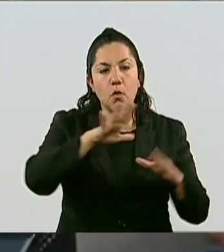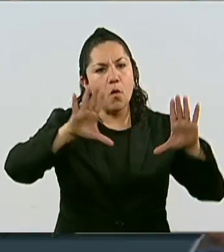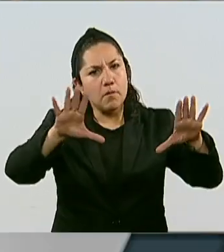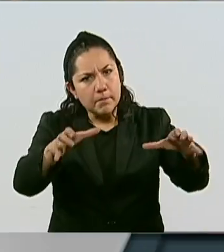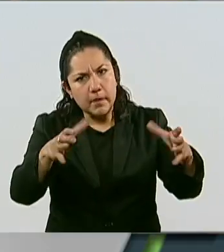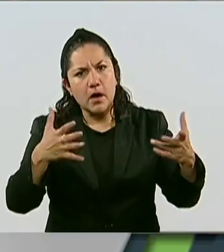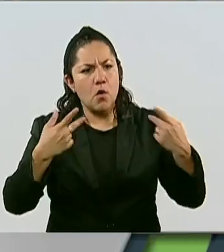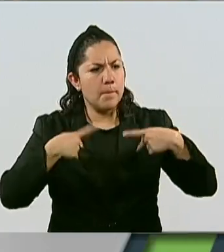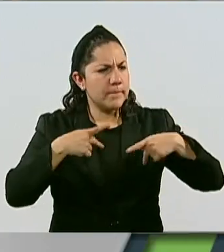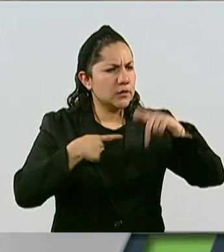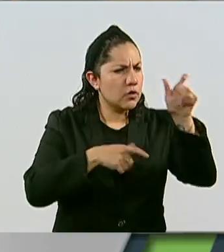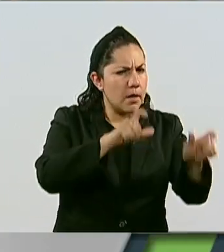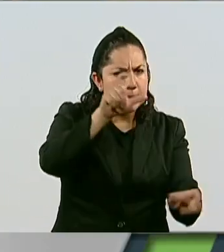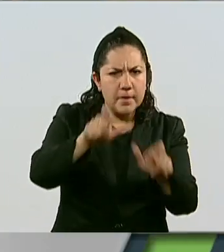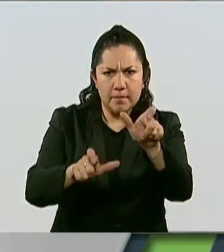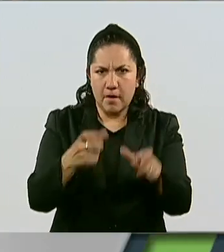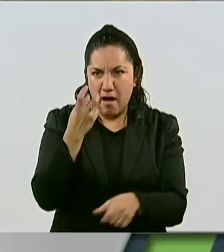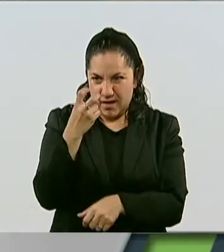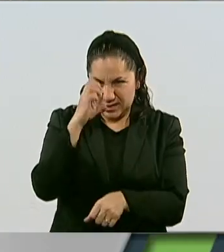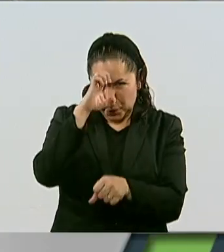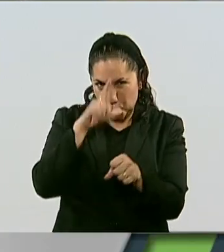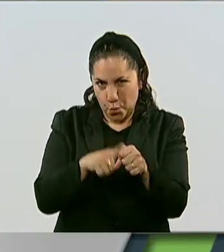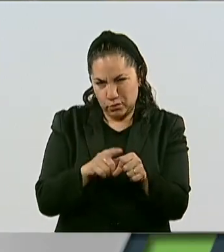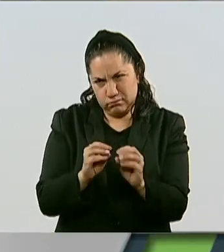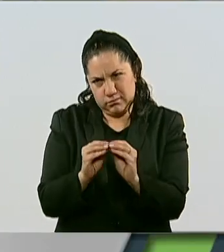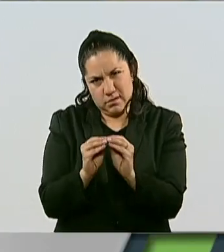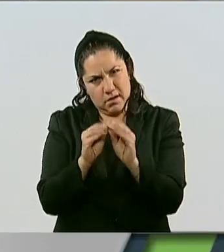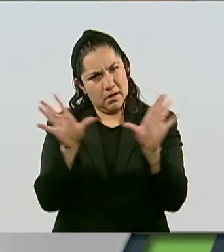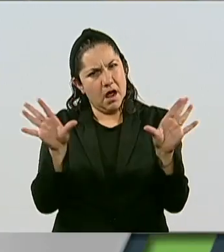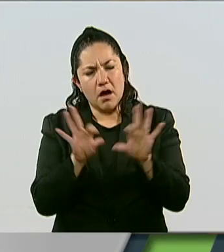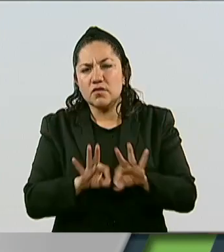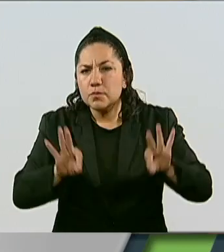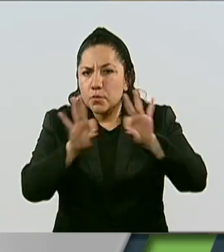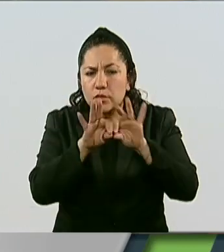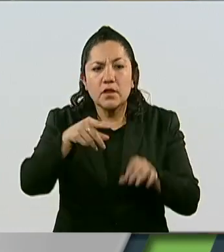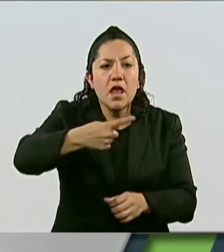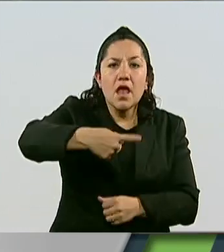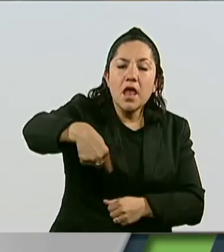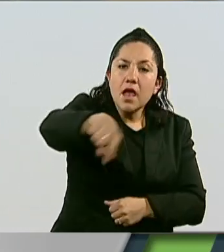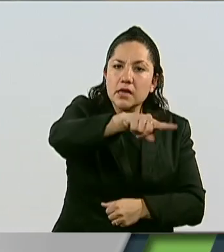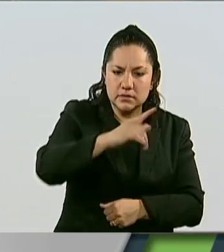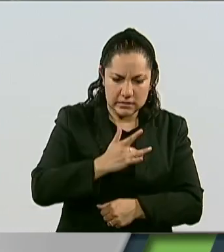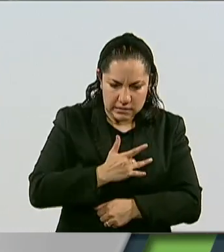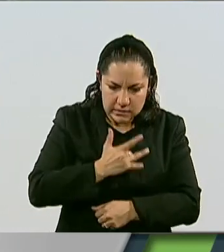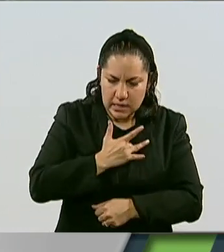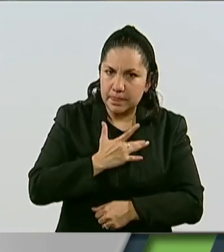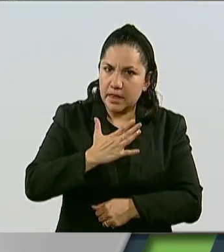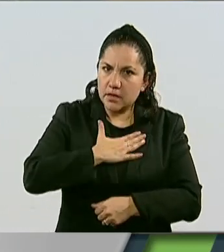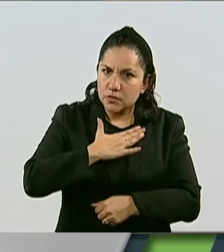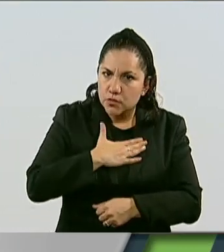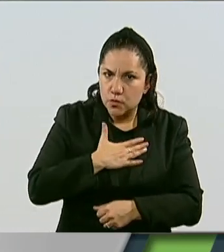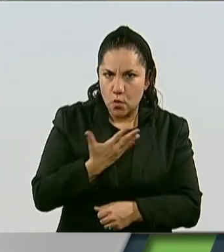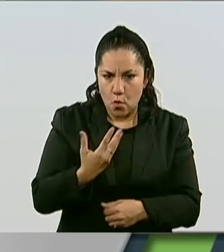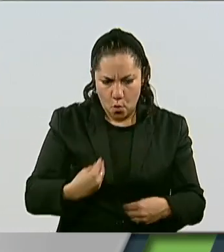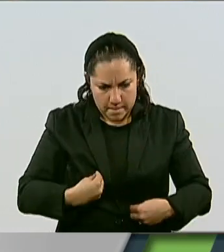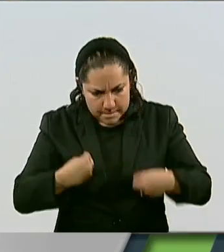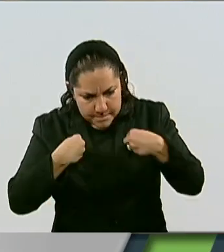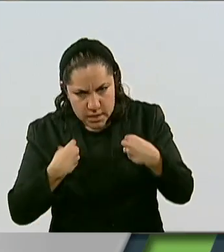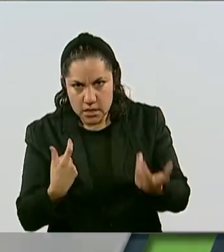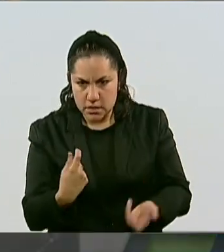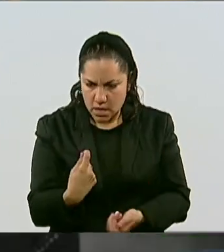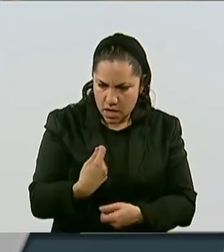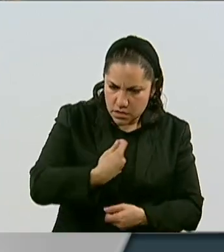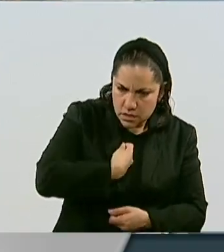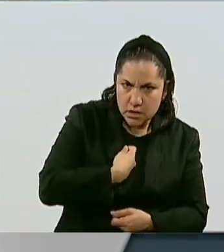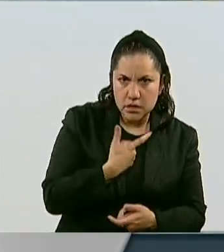identidad, cohesión social y se fortalecen los valores de respeto a la diversidad y riqueza cultural presentes en el